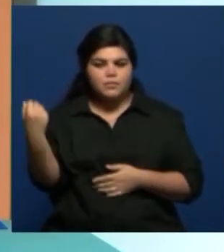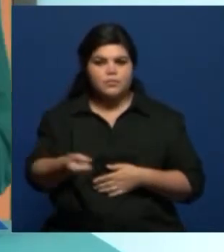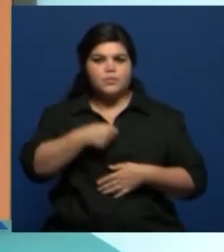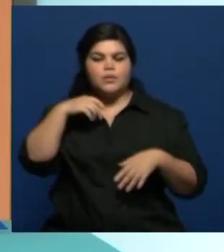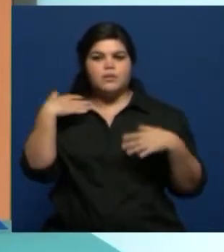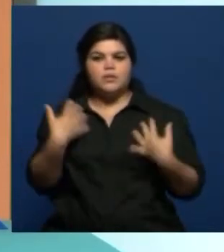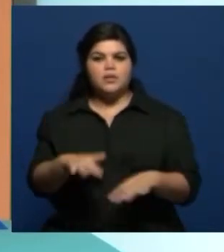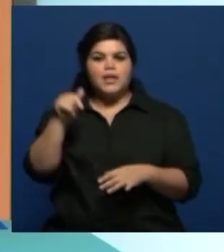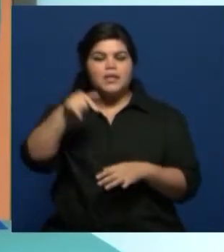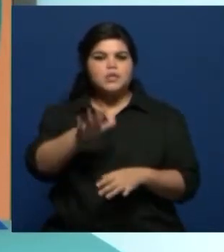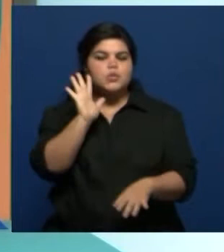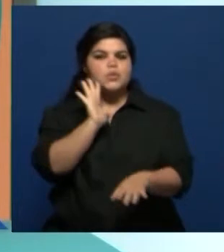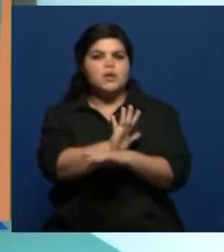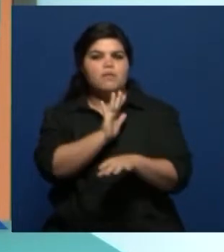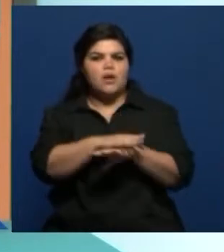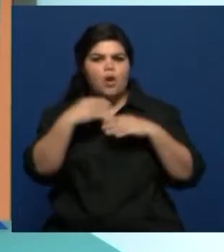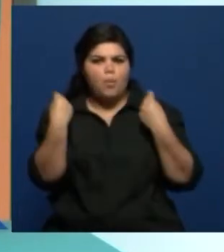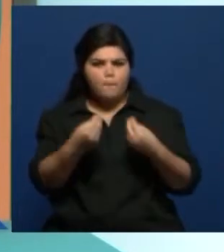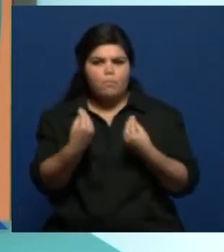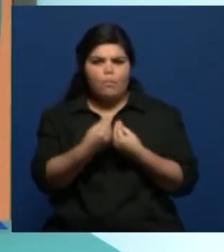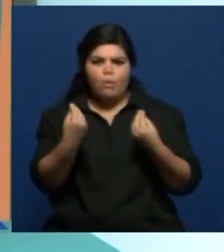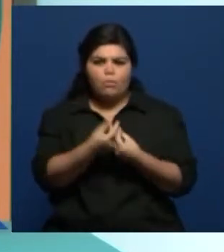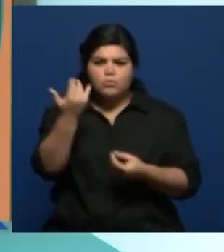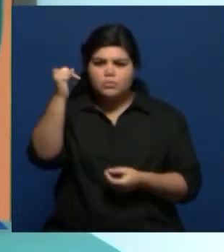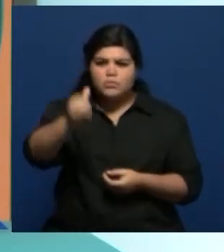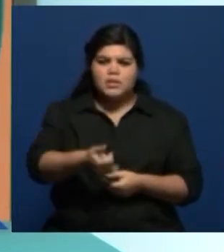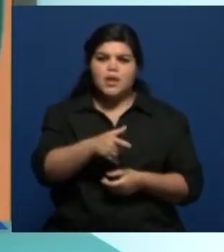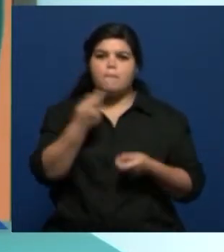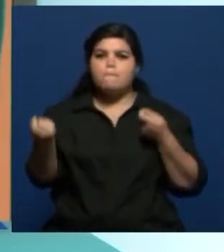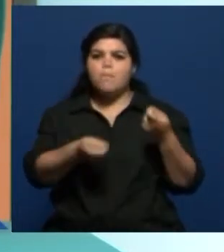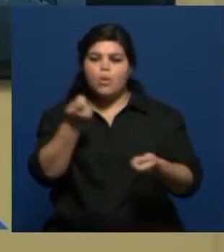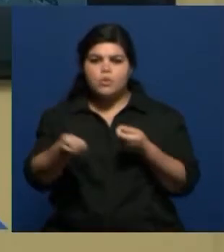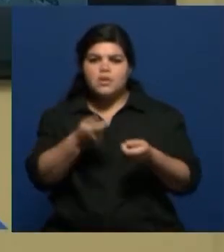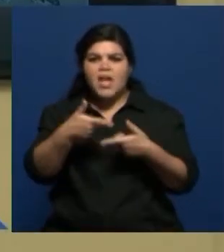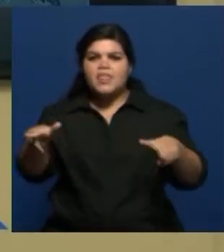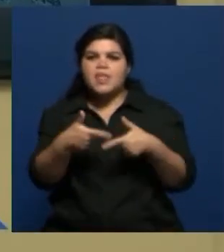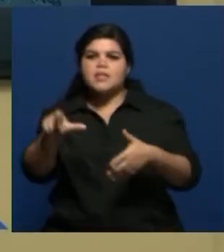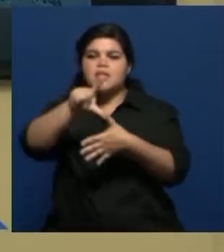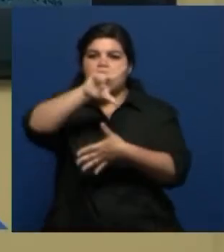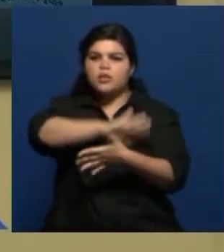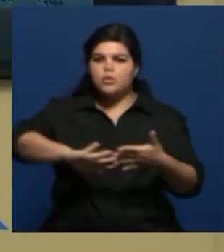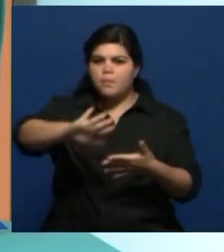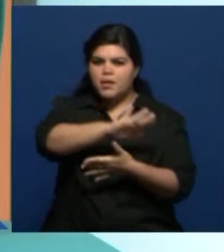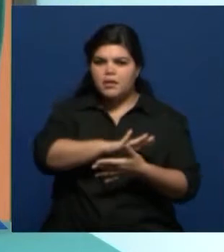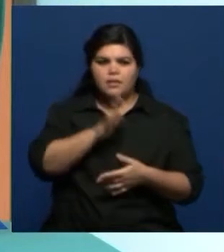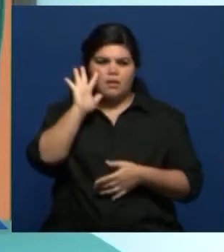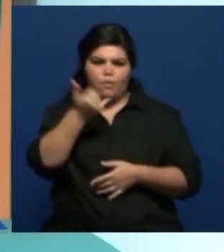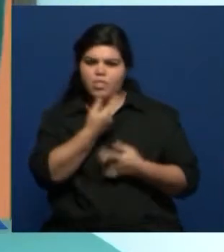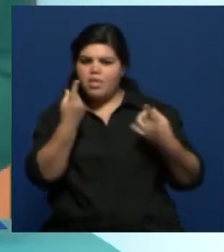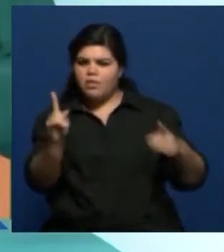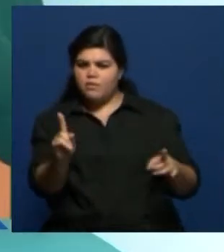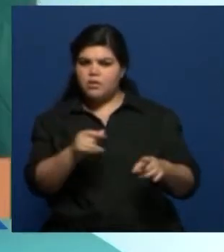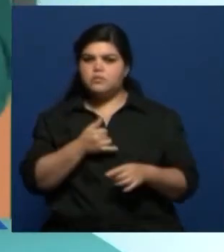de significado un montón a las danzas y a la música latinoamericana. Y se nota esa diferencia, ¿no? Sí, se nota cuando vos,